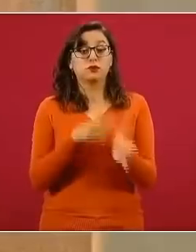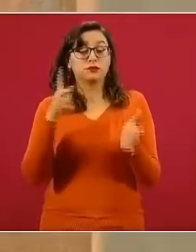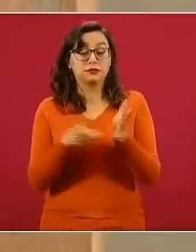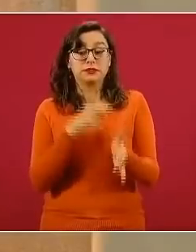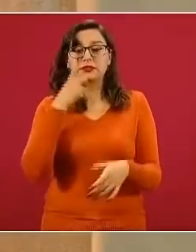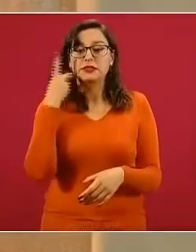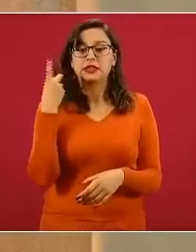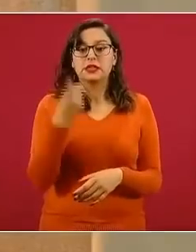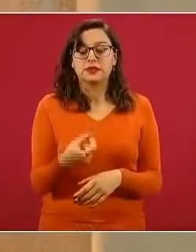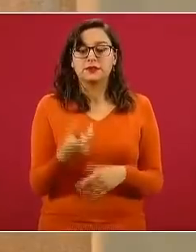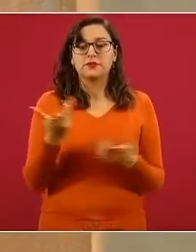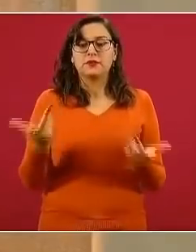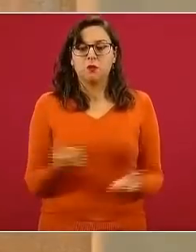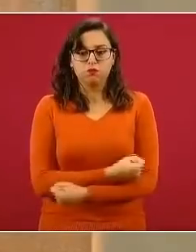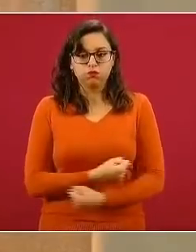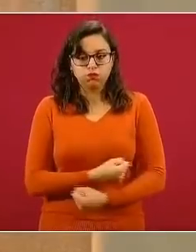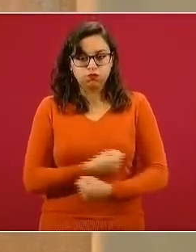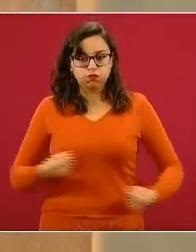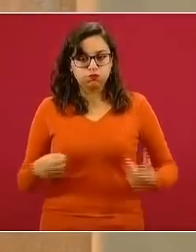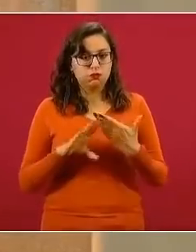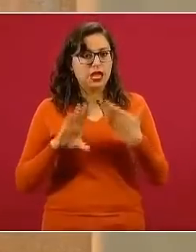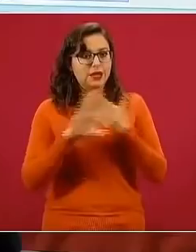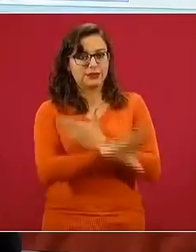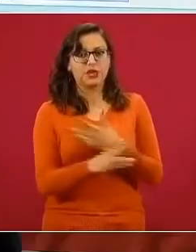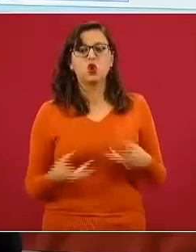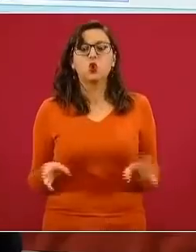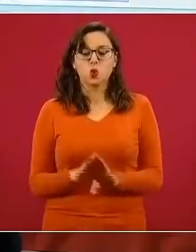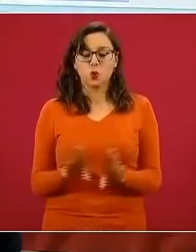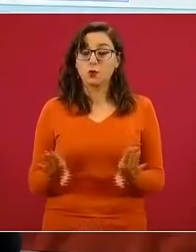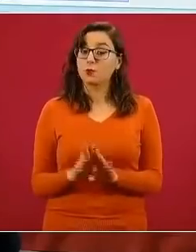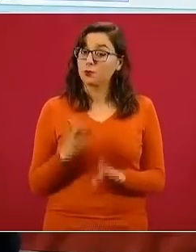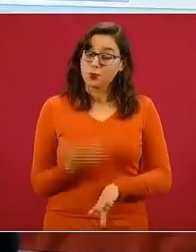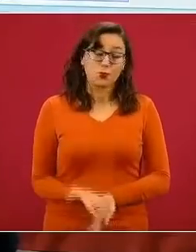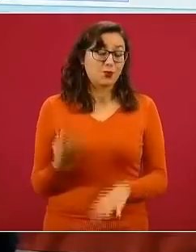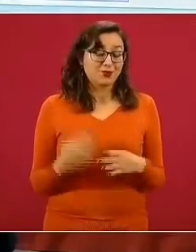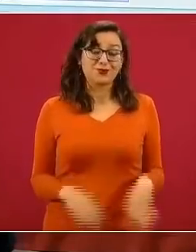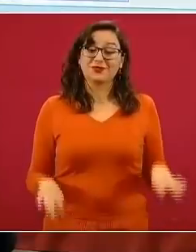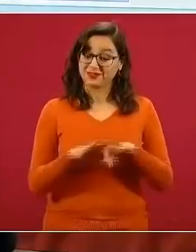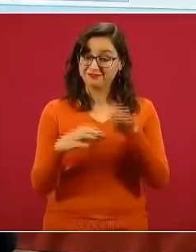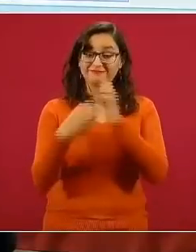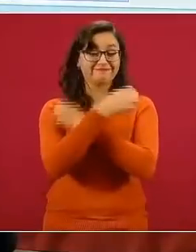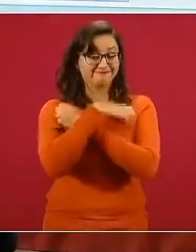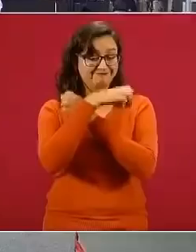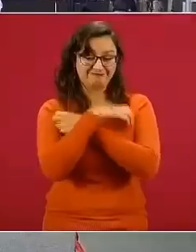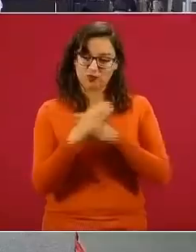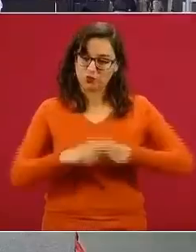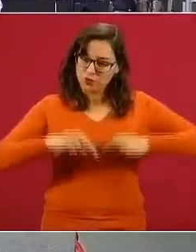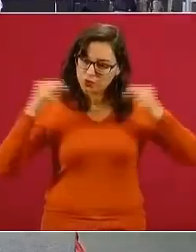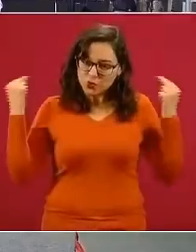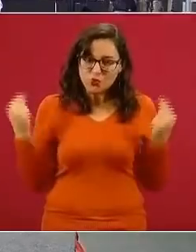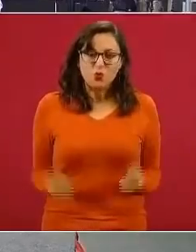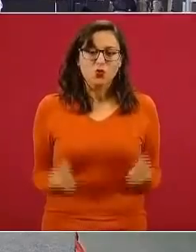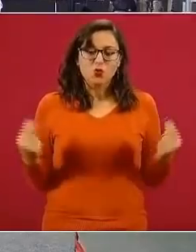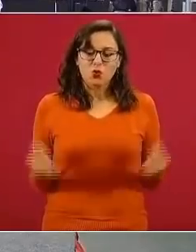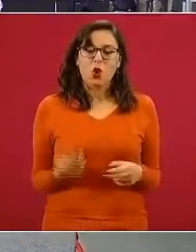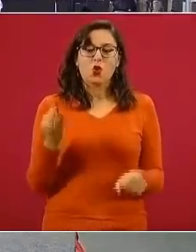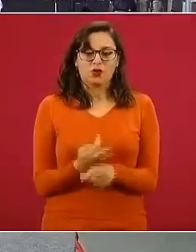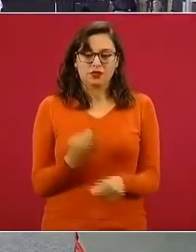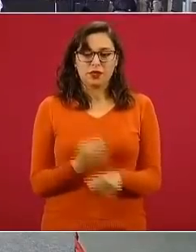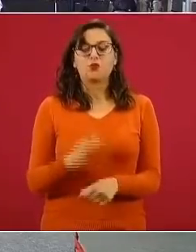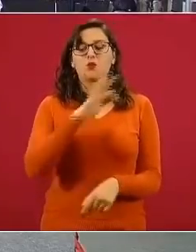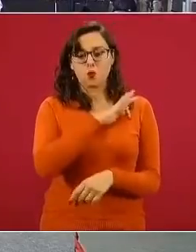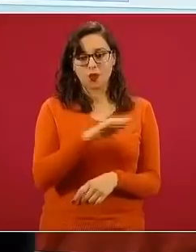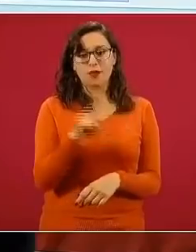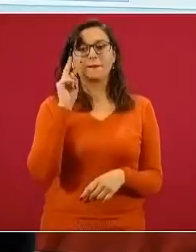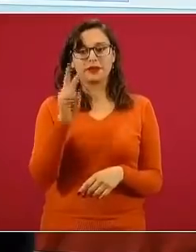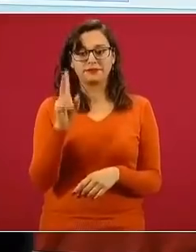educación en la prevención y control de obesidad. Todos sabemos que es un papel esencial y esto es una demostración de que se está